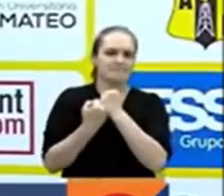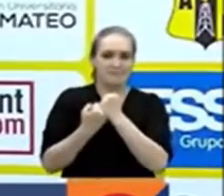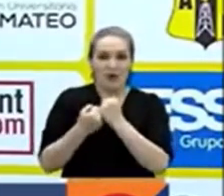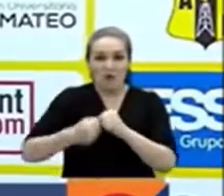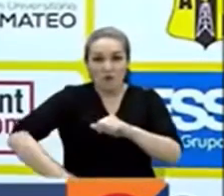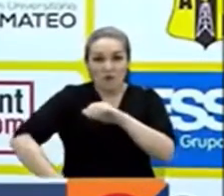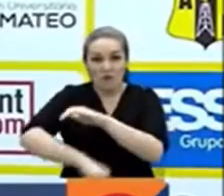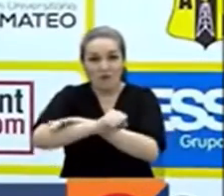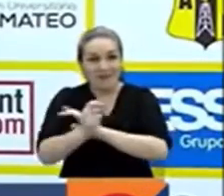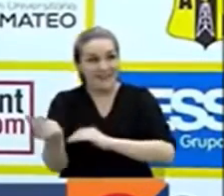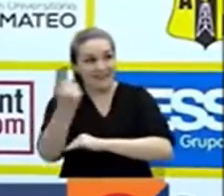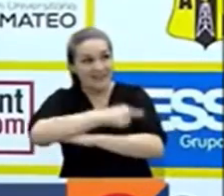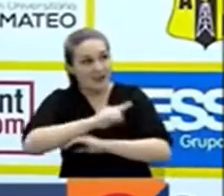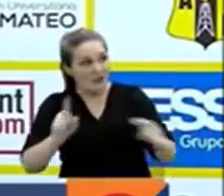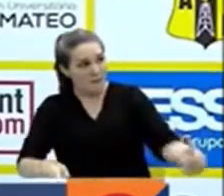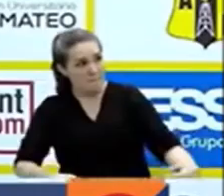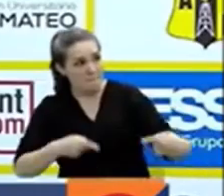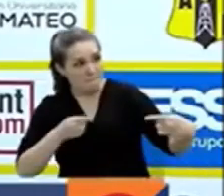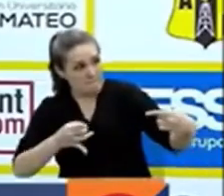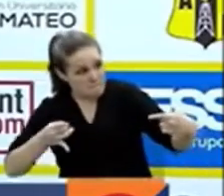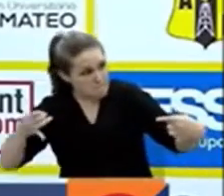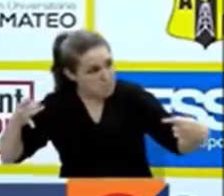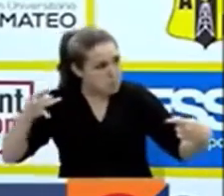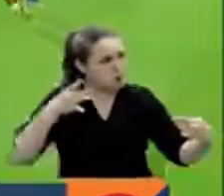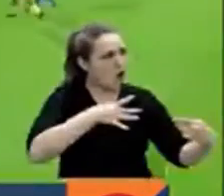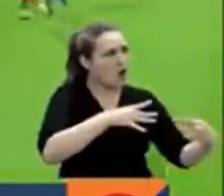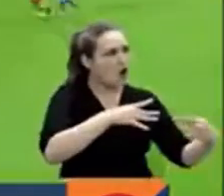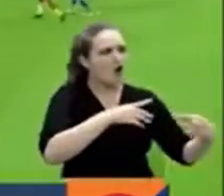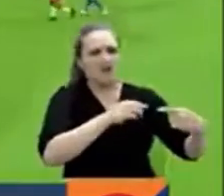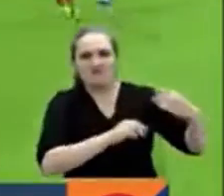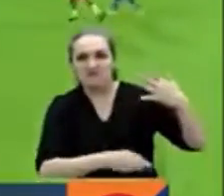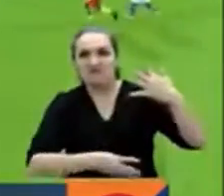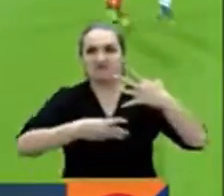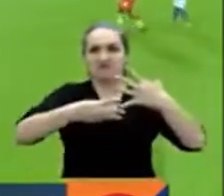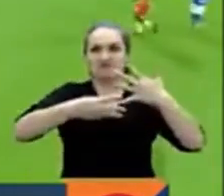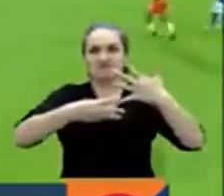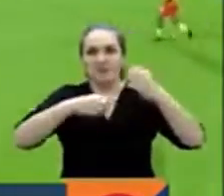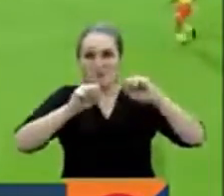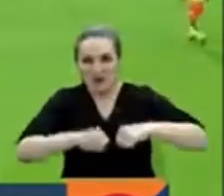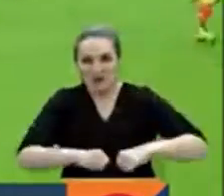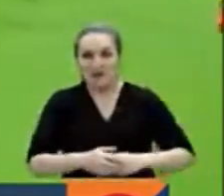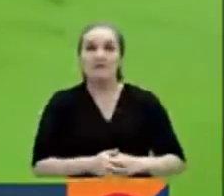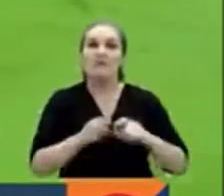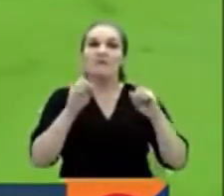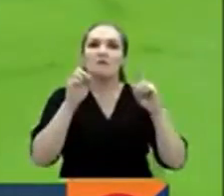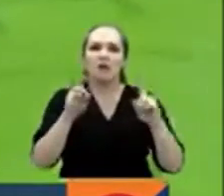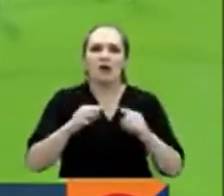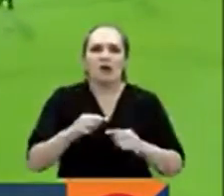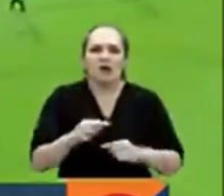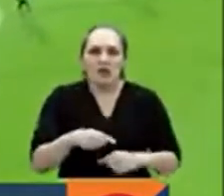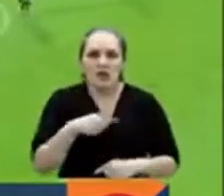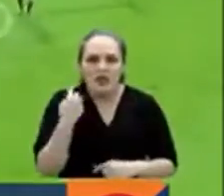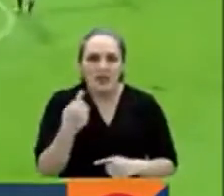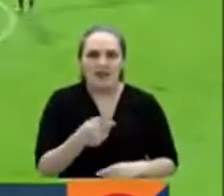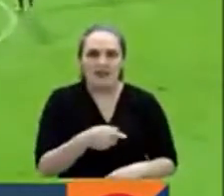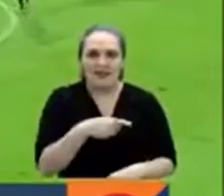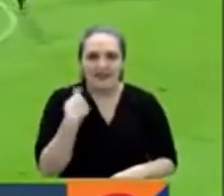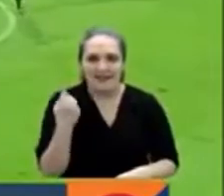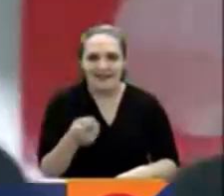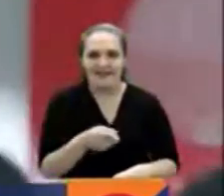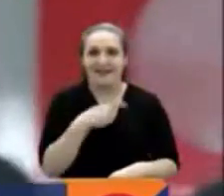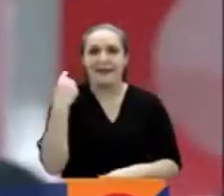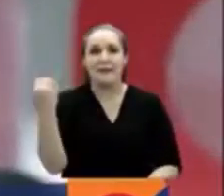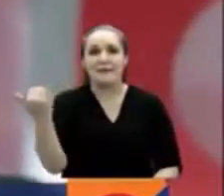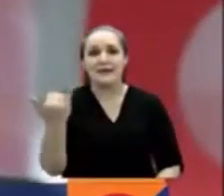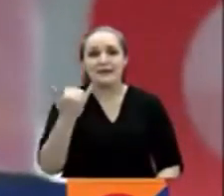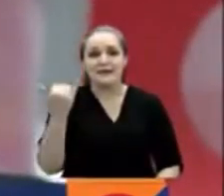que nos puede acercar aún más al objetivo. Pero el que lleva seis fechas pedaleando para certificar el tiquete, el Millos